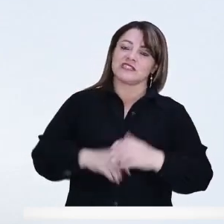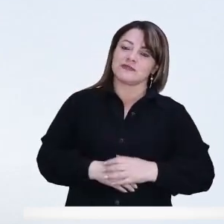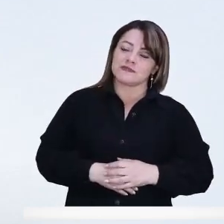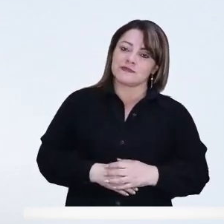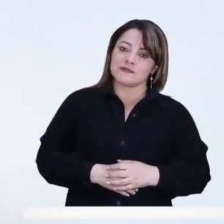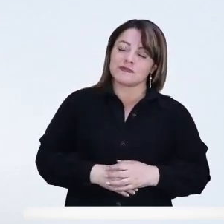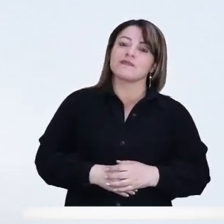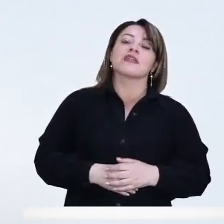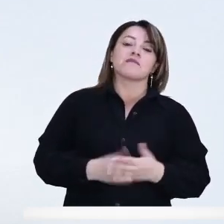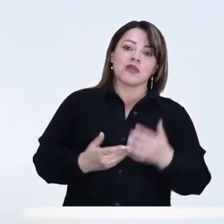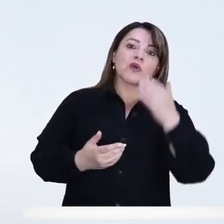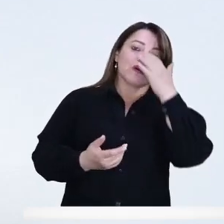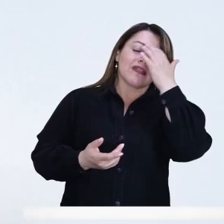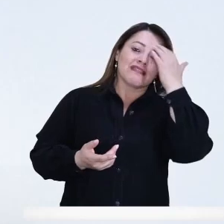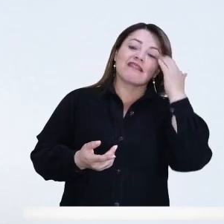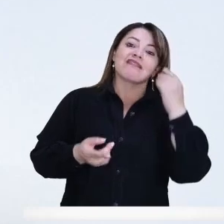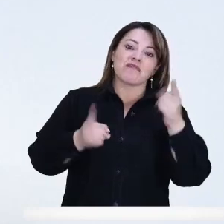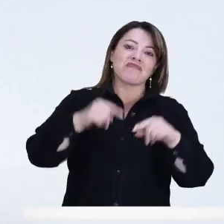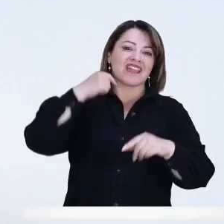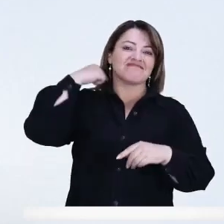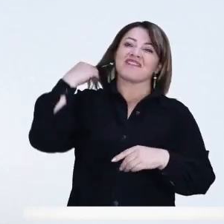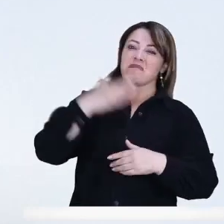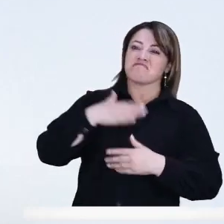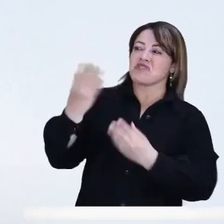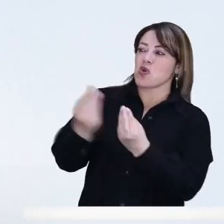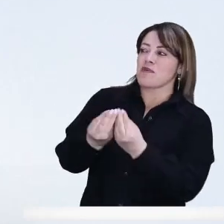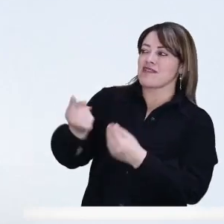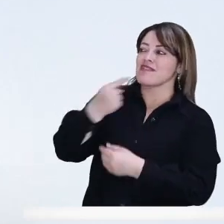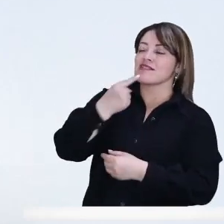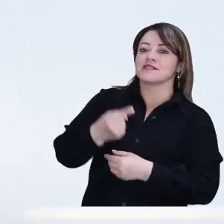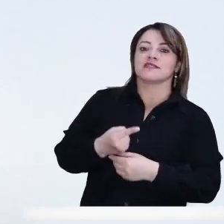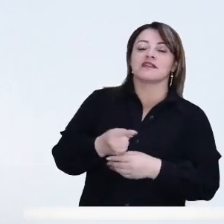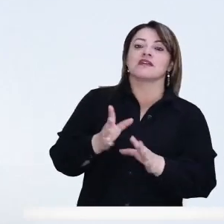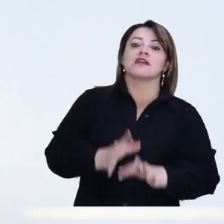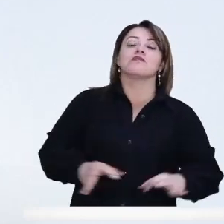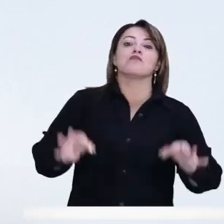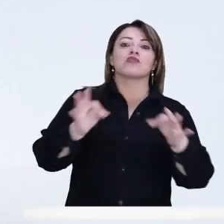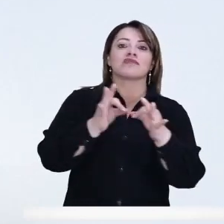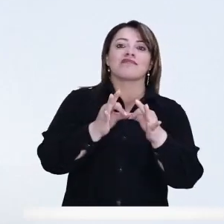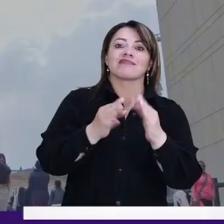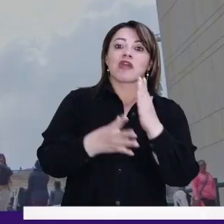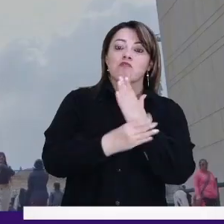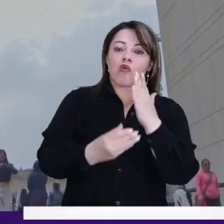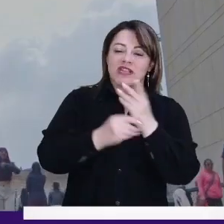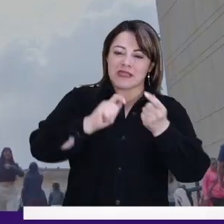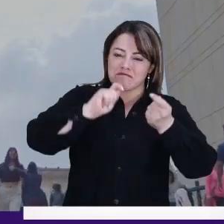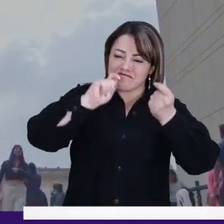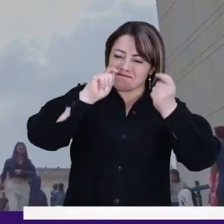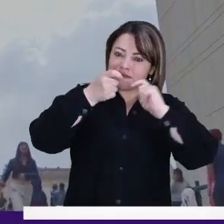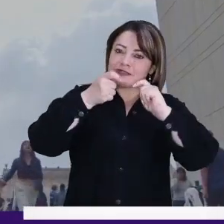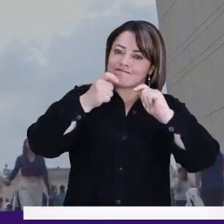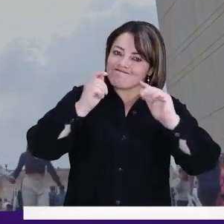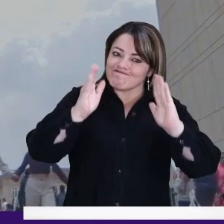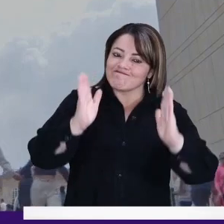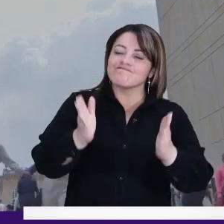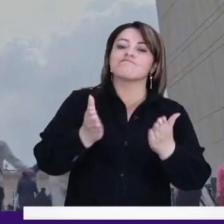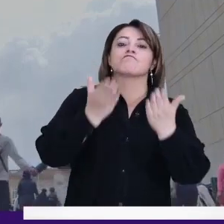Pero para ello, como lo decía también Ana Teresa, hay que disminuir los índices de pobreza.